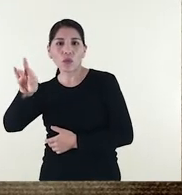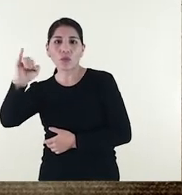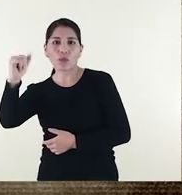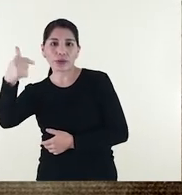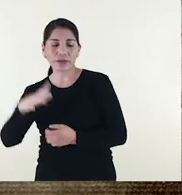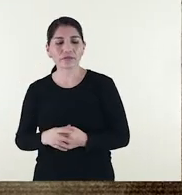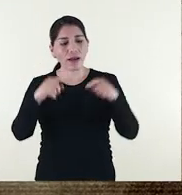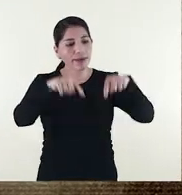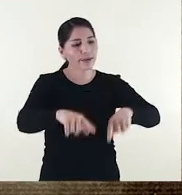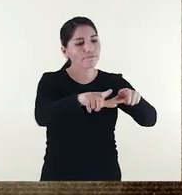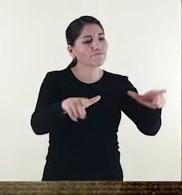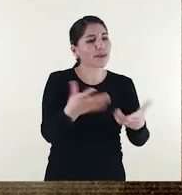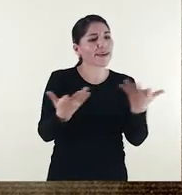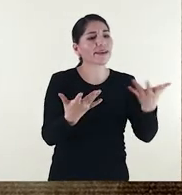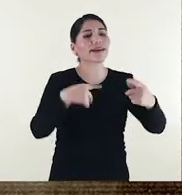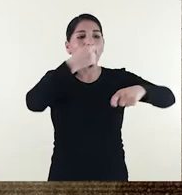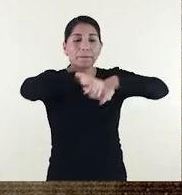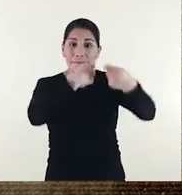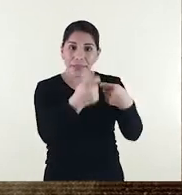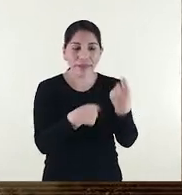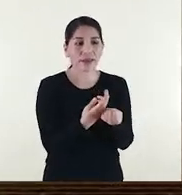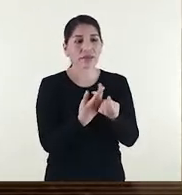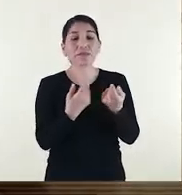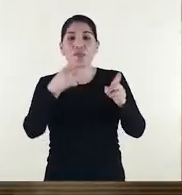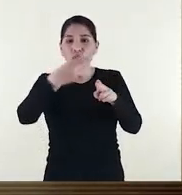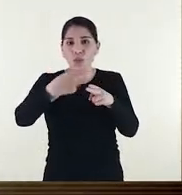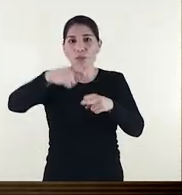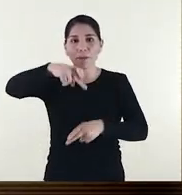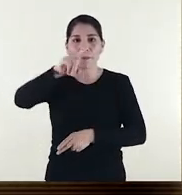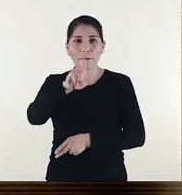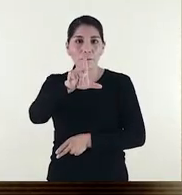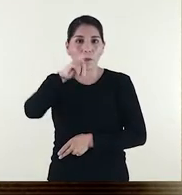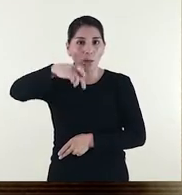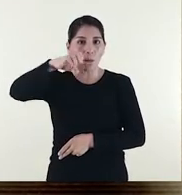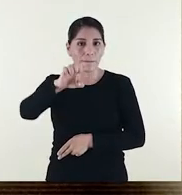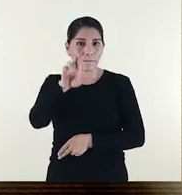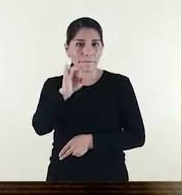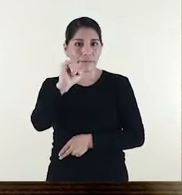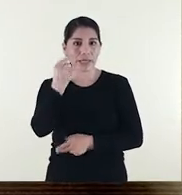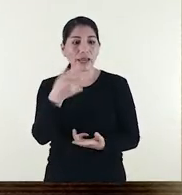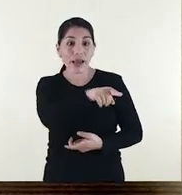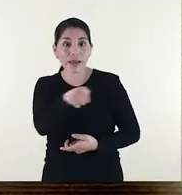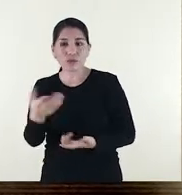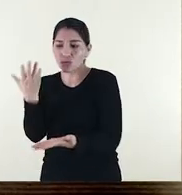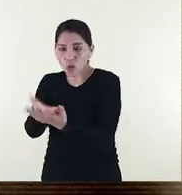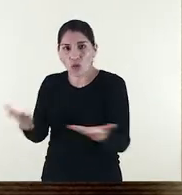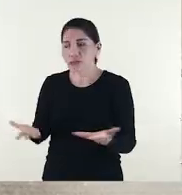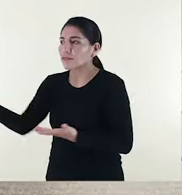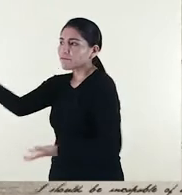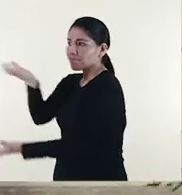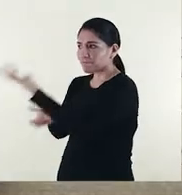ingreso a la sociedad fue establecer una bodega que se fue transformando en la llamada pulpería. De artículos que traían sus